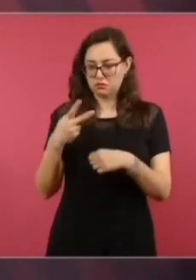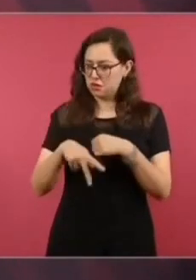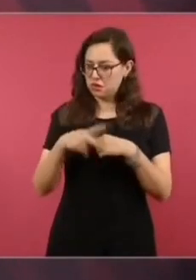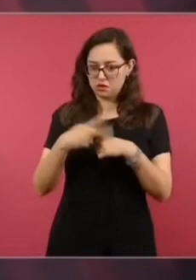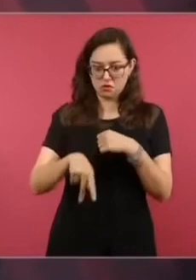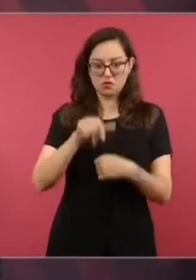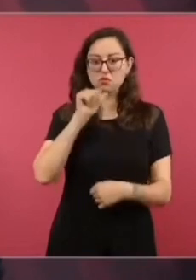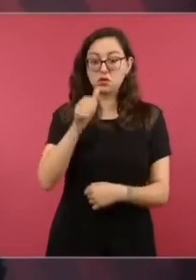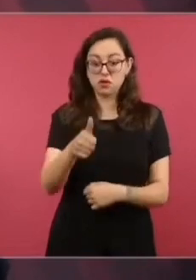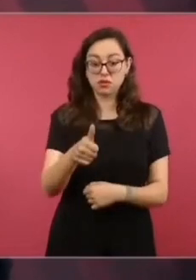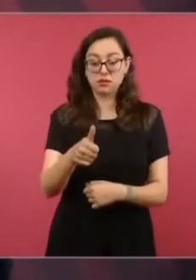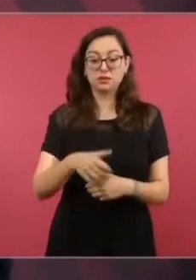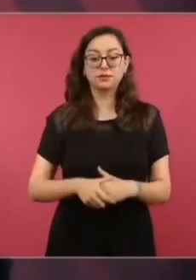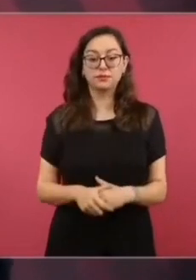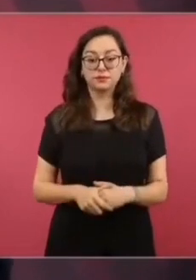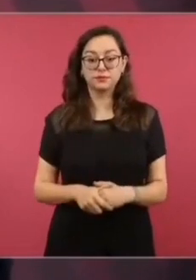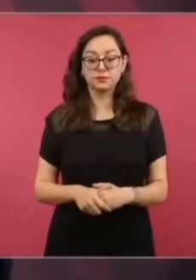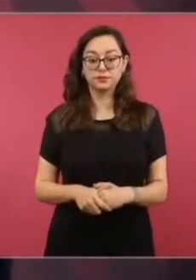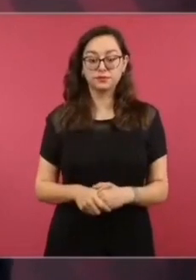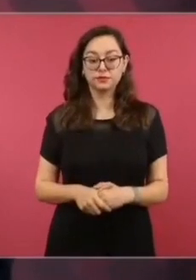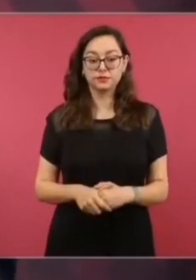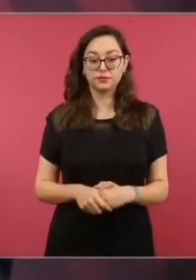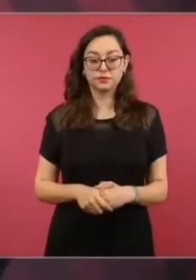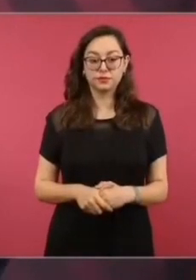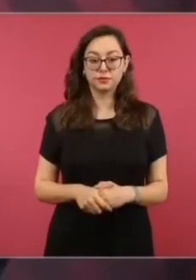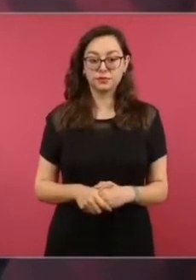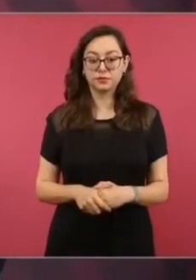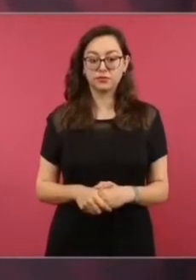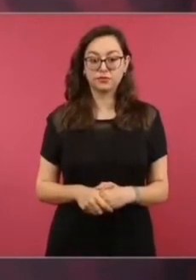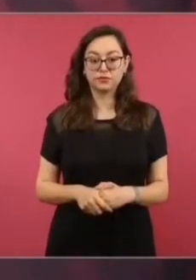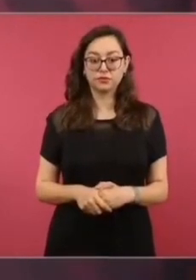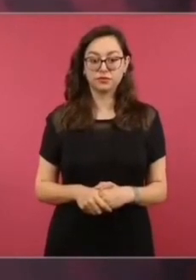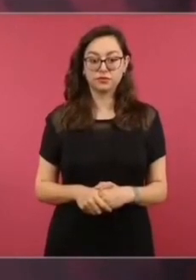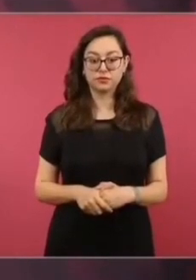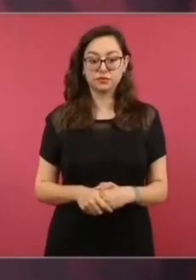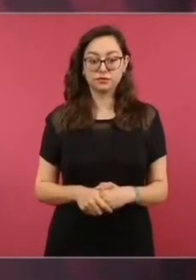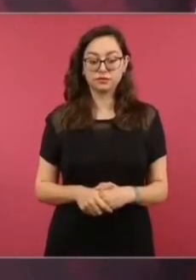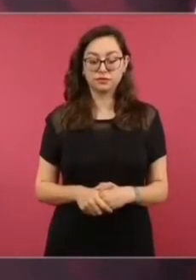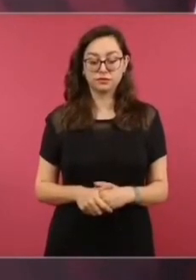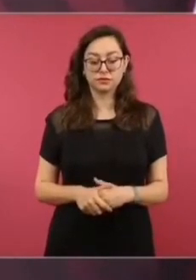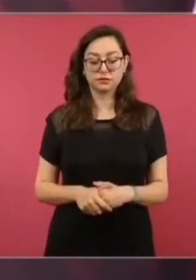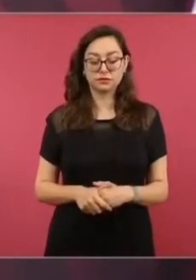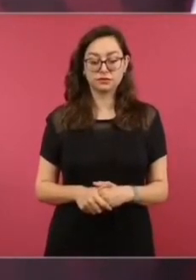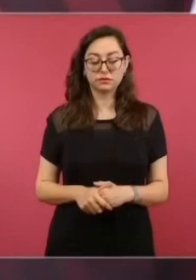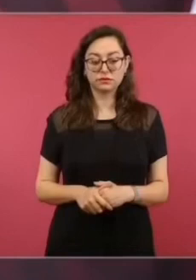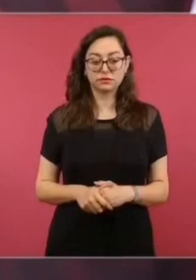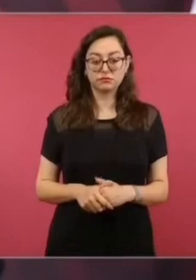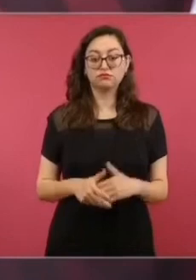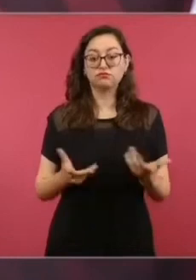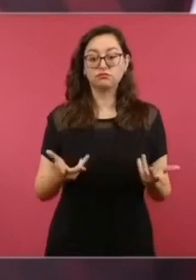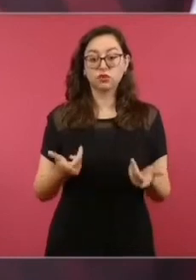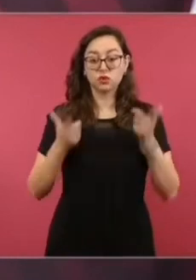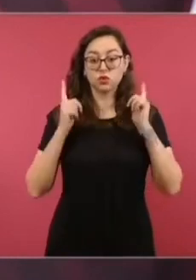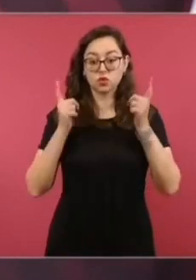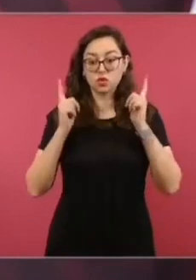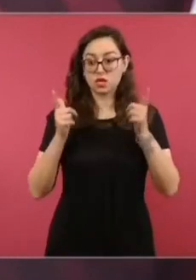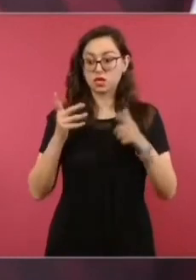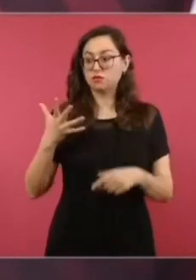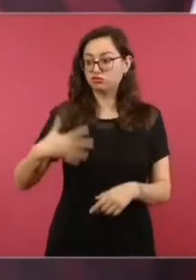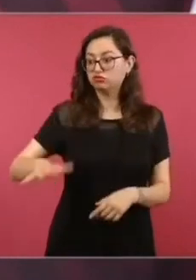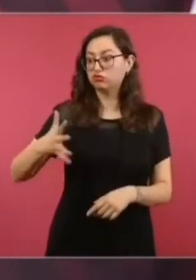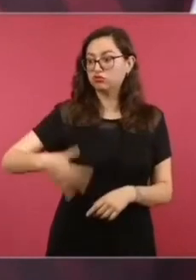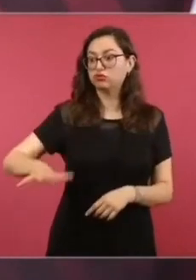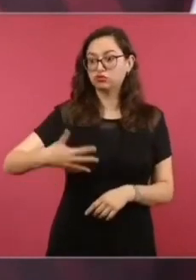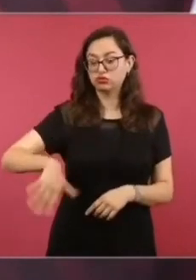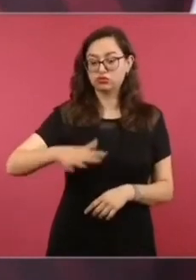y desear que aparezcan los ocho restantes,